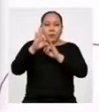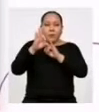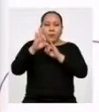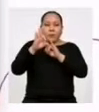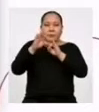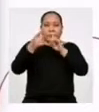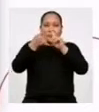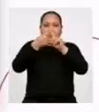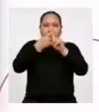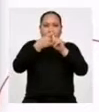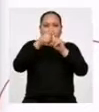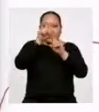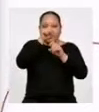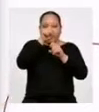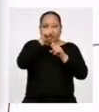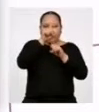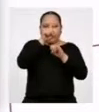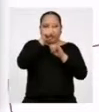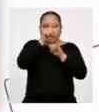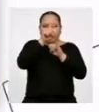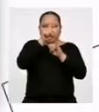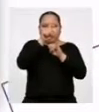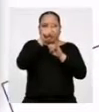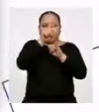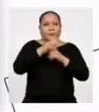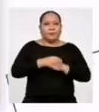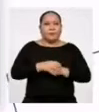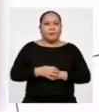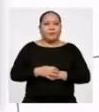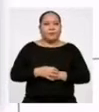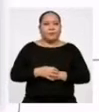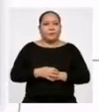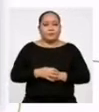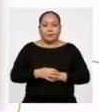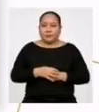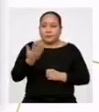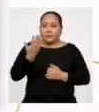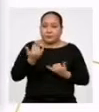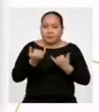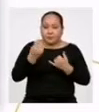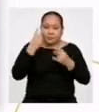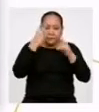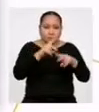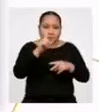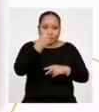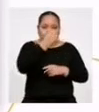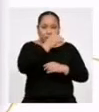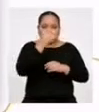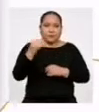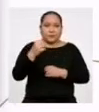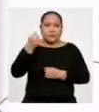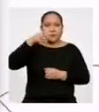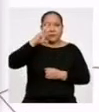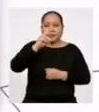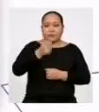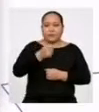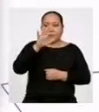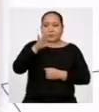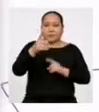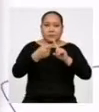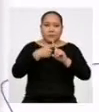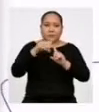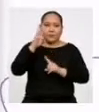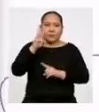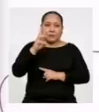sub i con la marca de clase x sub i. Vamos con el primer intervalo. 16,5 por